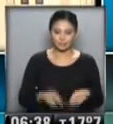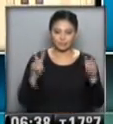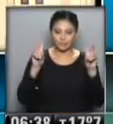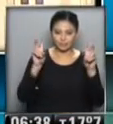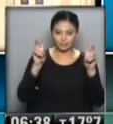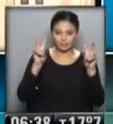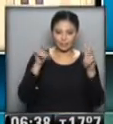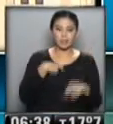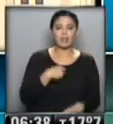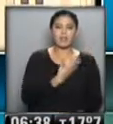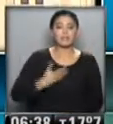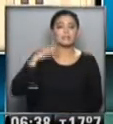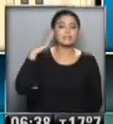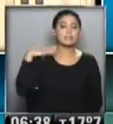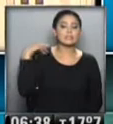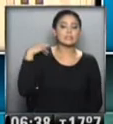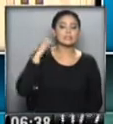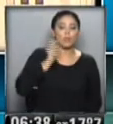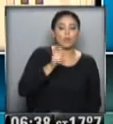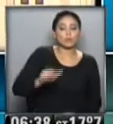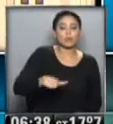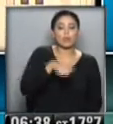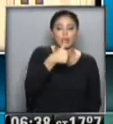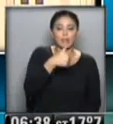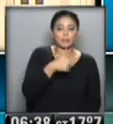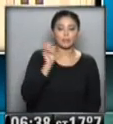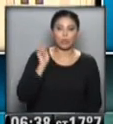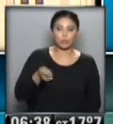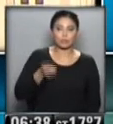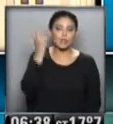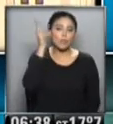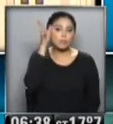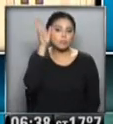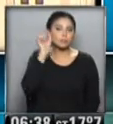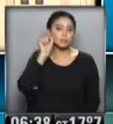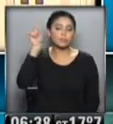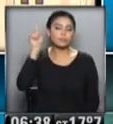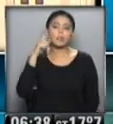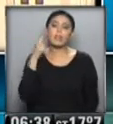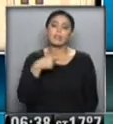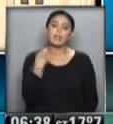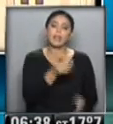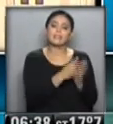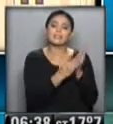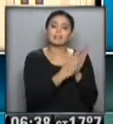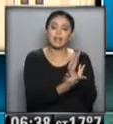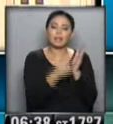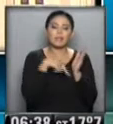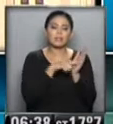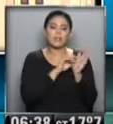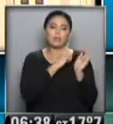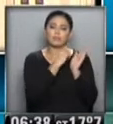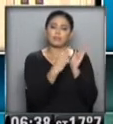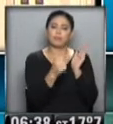Cristina gana juicio por difamación... ...la justicia italiana determinó... ...que el diario Corriere de la Cera... ...difamó a la presidenta Cristina Fernández...